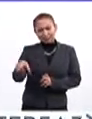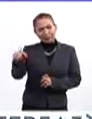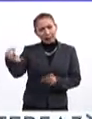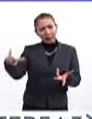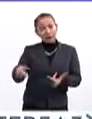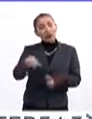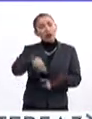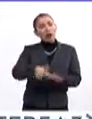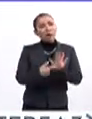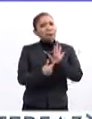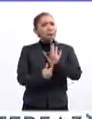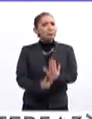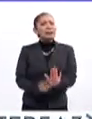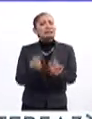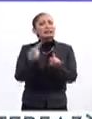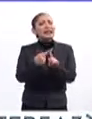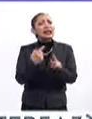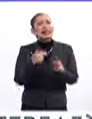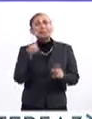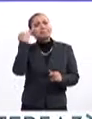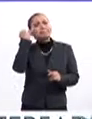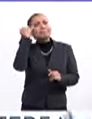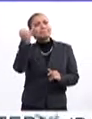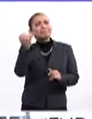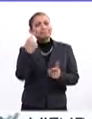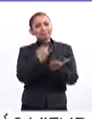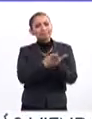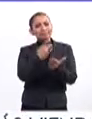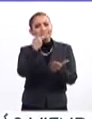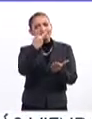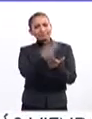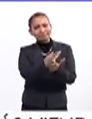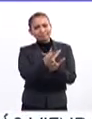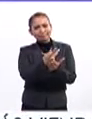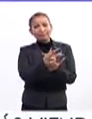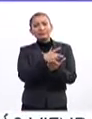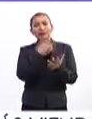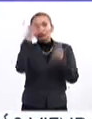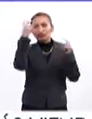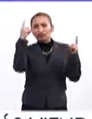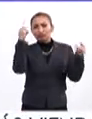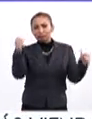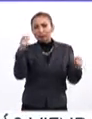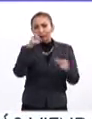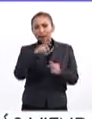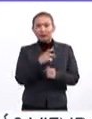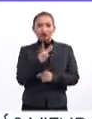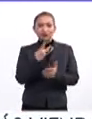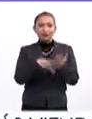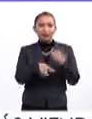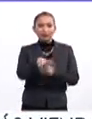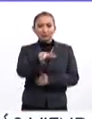y hoy les presentamos quiénes fueron los graduados de este proyecto en este 2018.